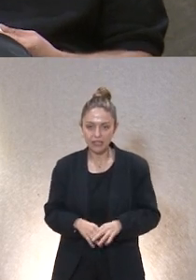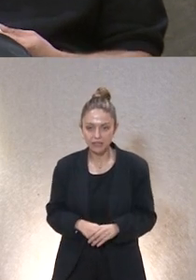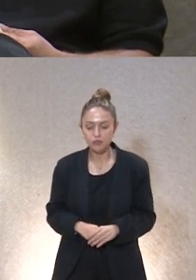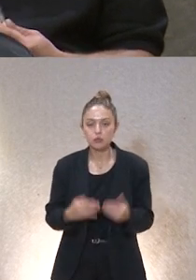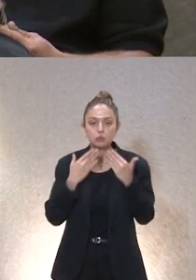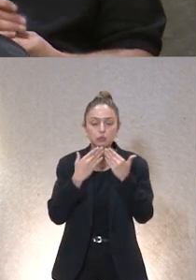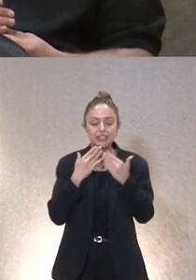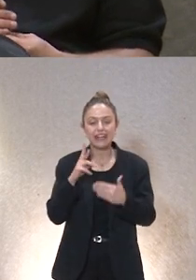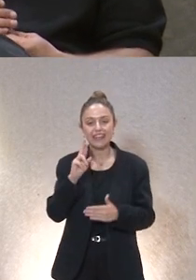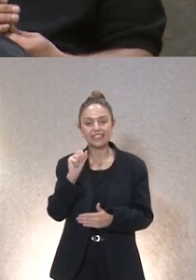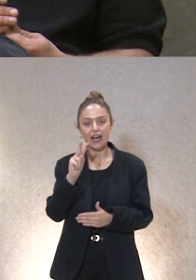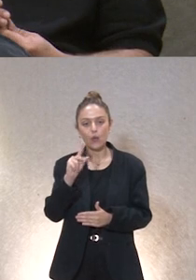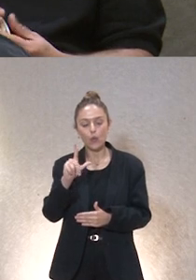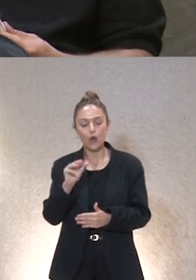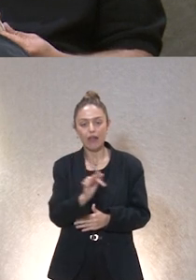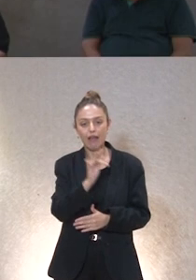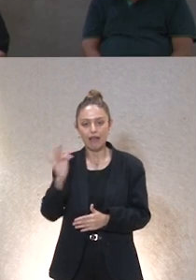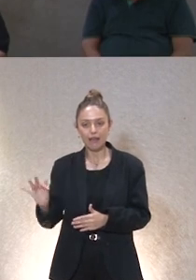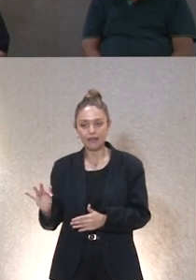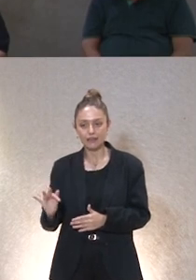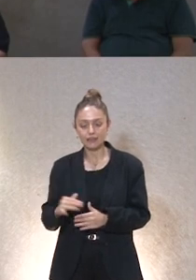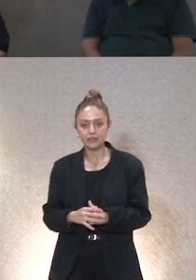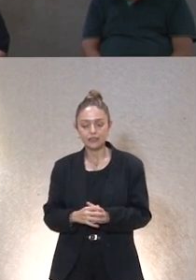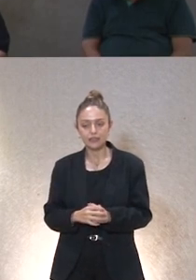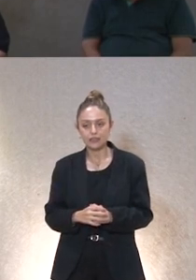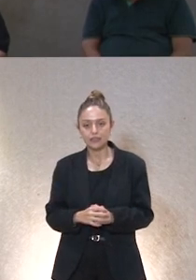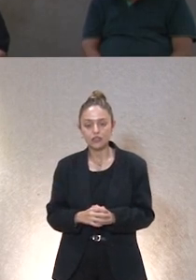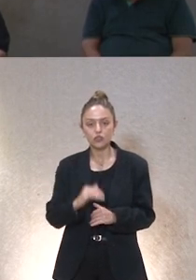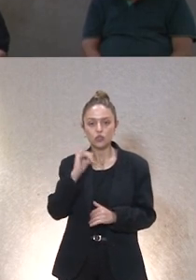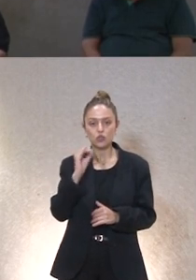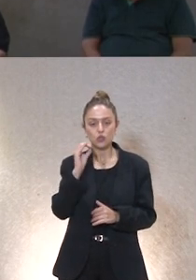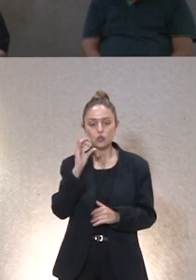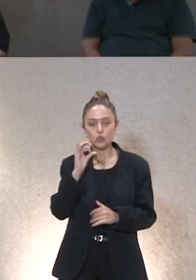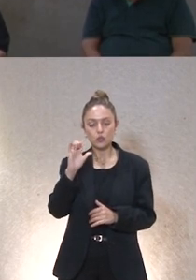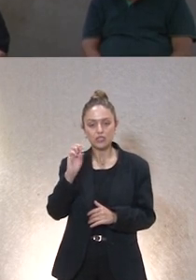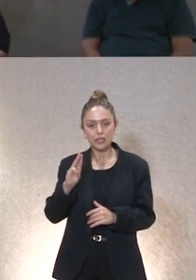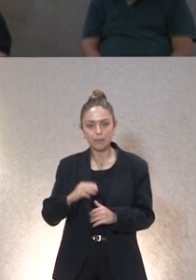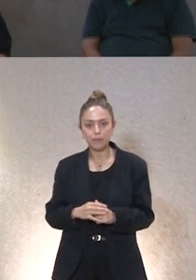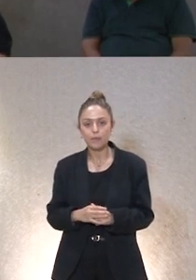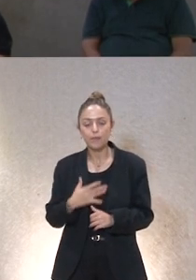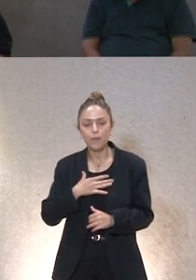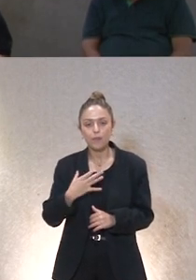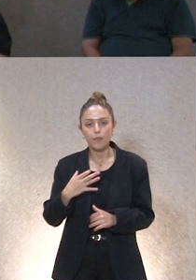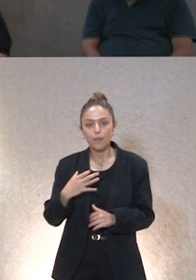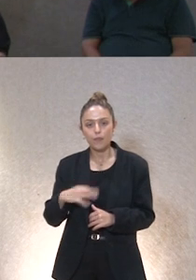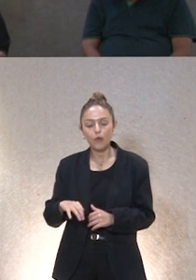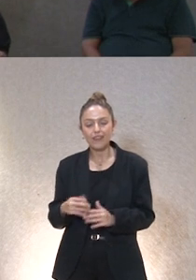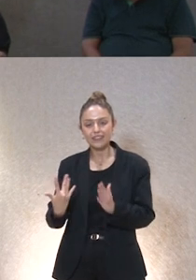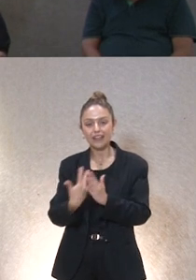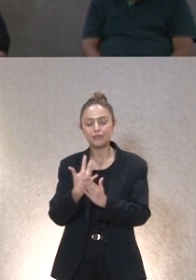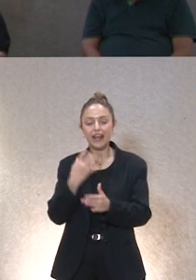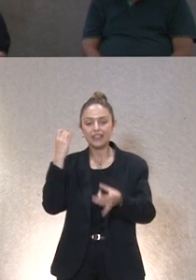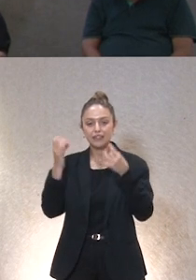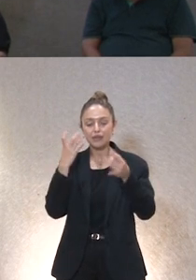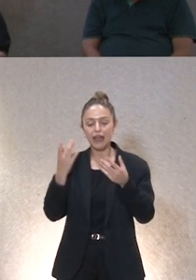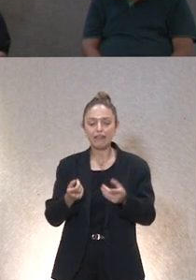Raúl vamos con SOM Fundación con Josep Josep ¿puedes describirnos brevemente las actividades que realizáis